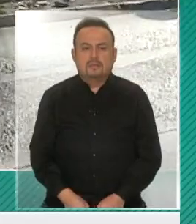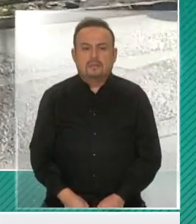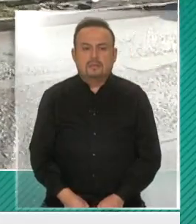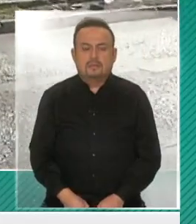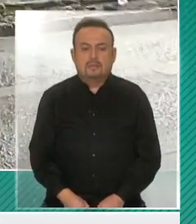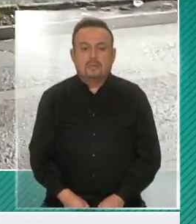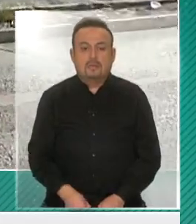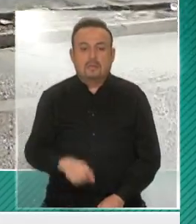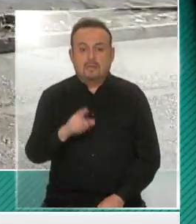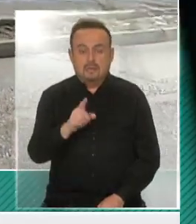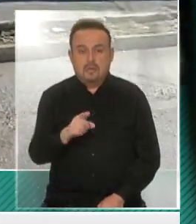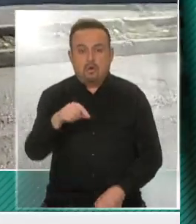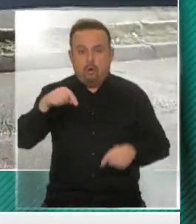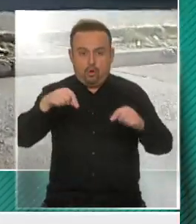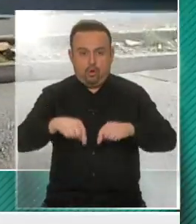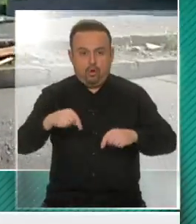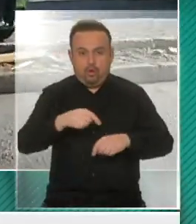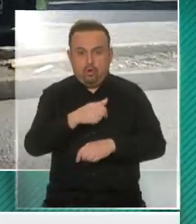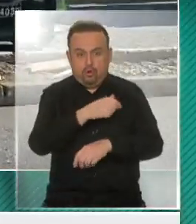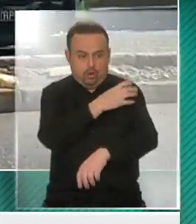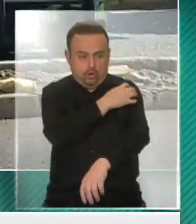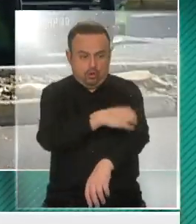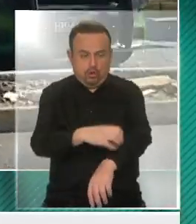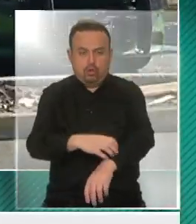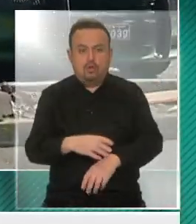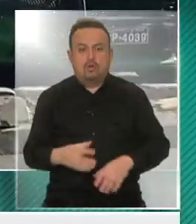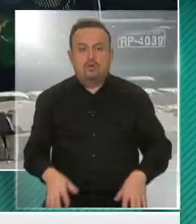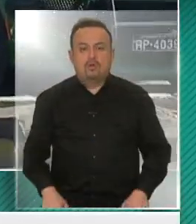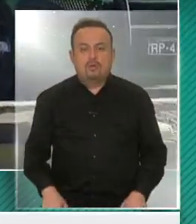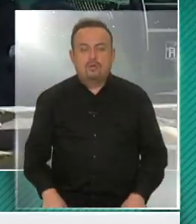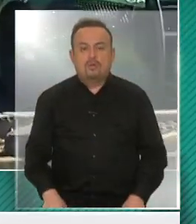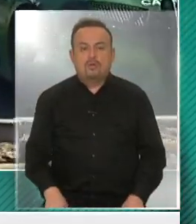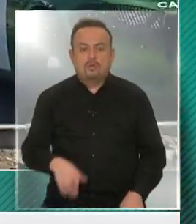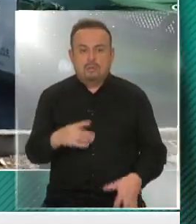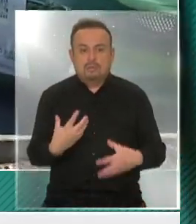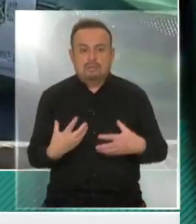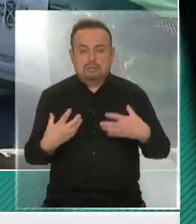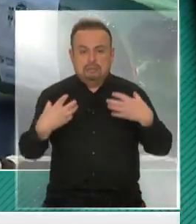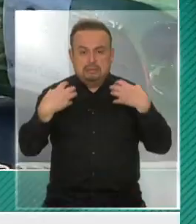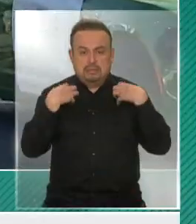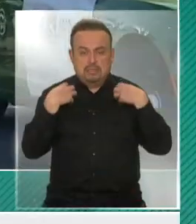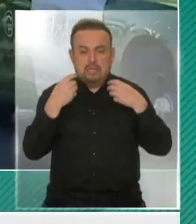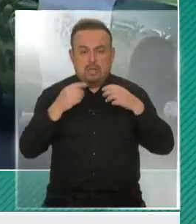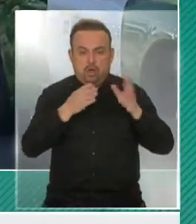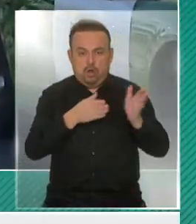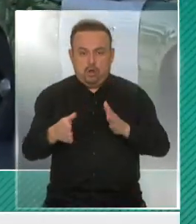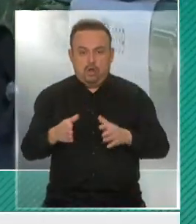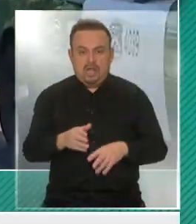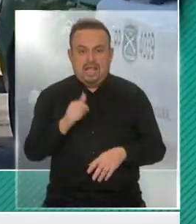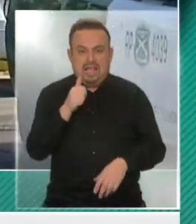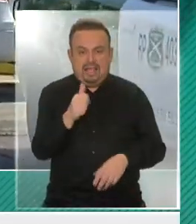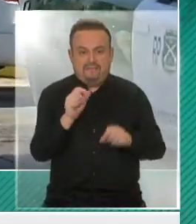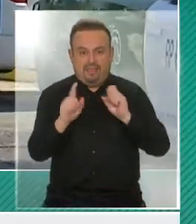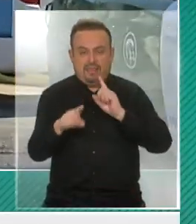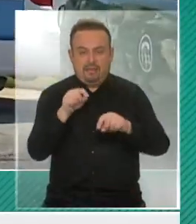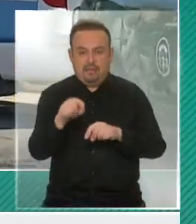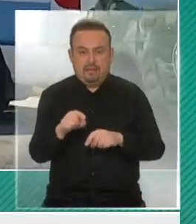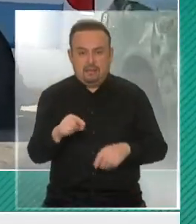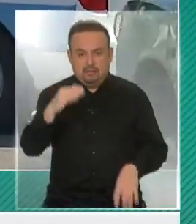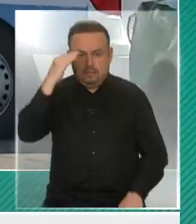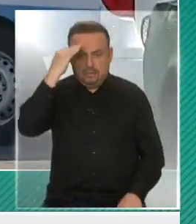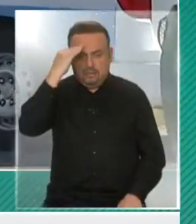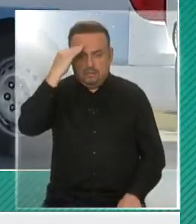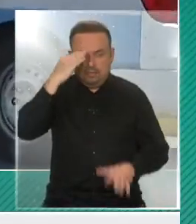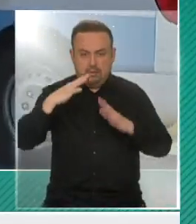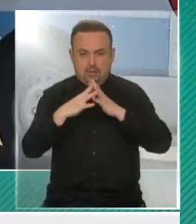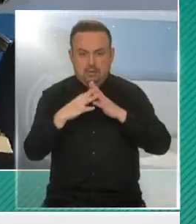O sea, no solo eso. Hoy día, en todas las regiones del país, Andrea, el responsable del orden público es el jefe de la defensa, que es un general